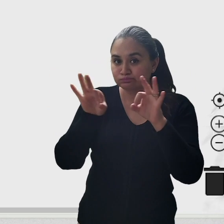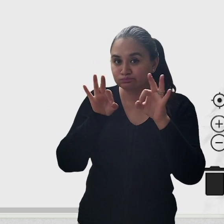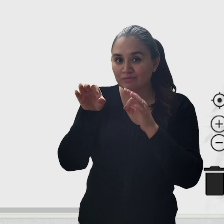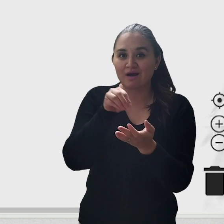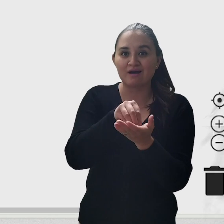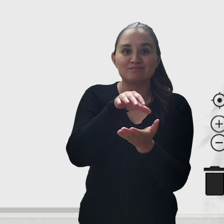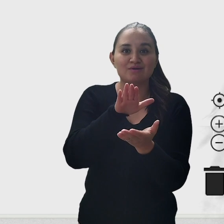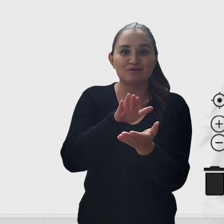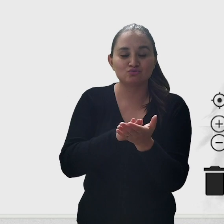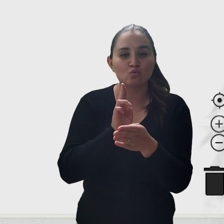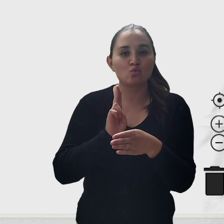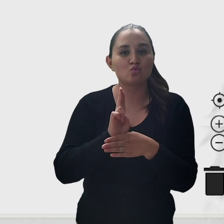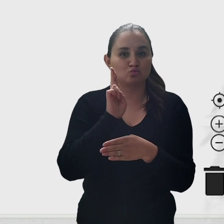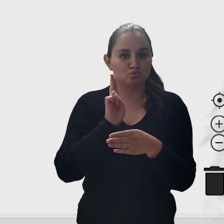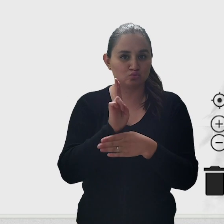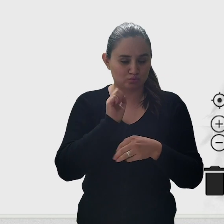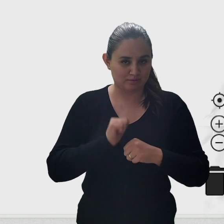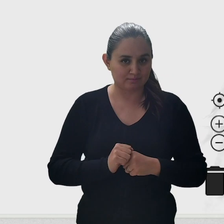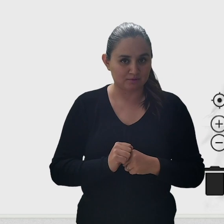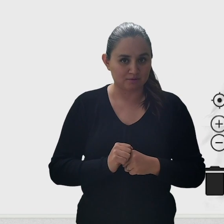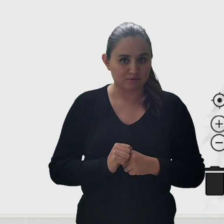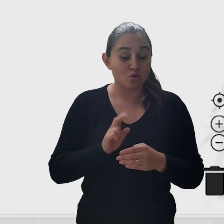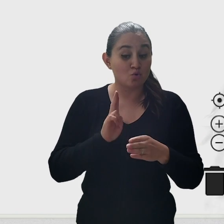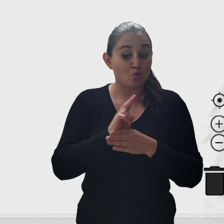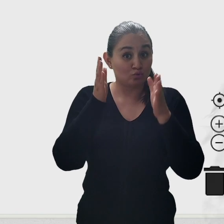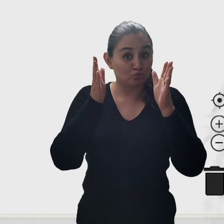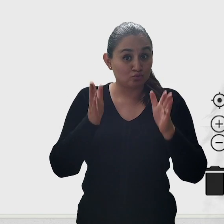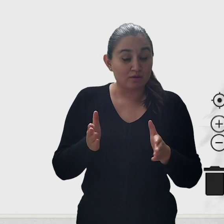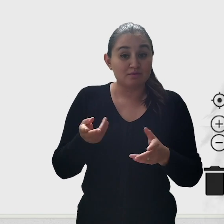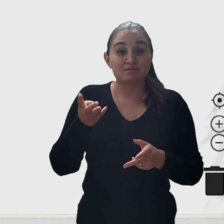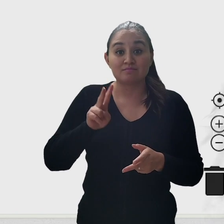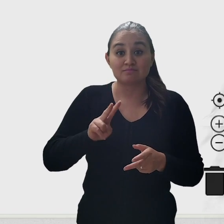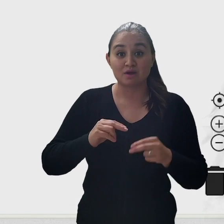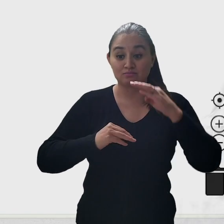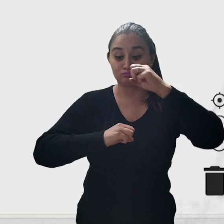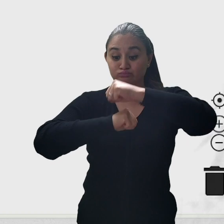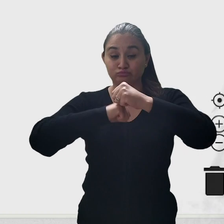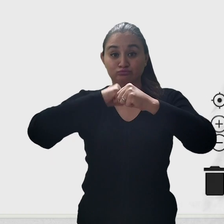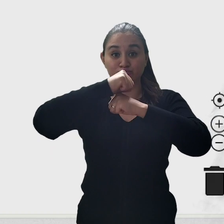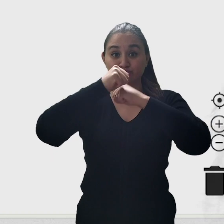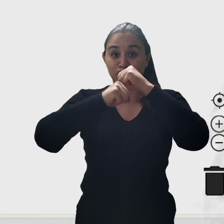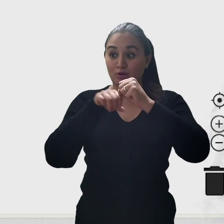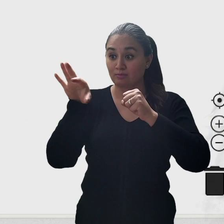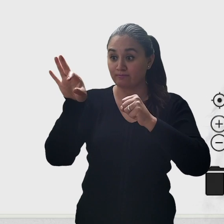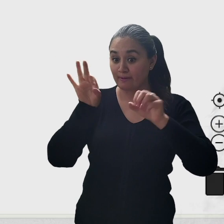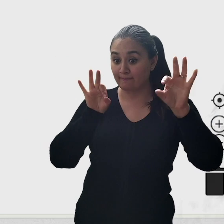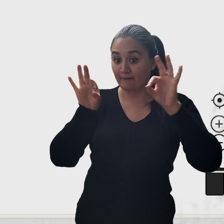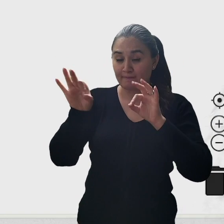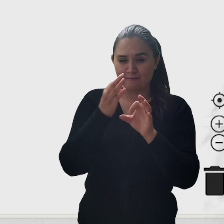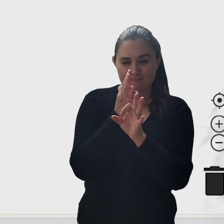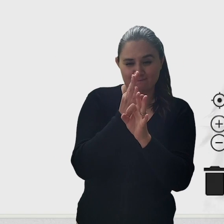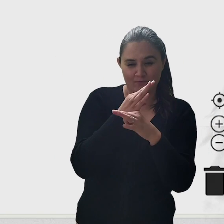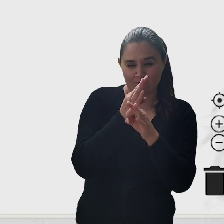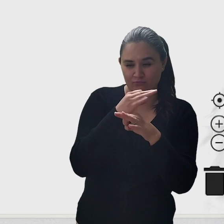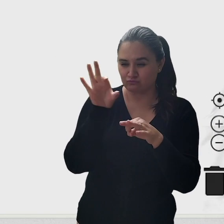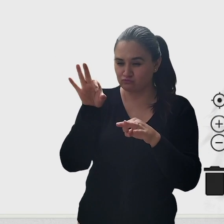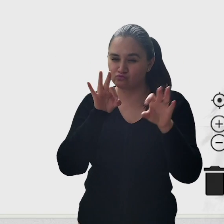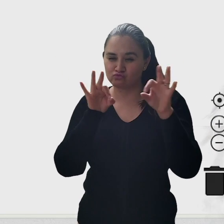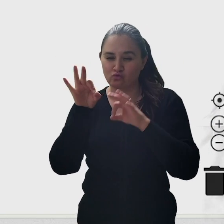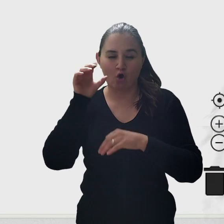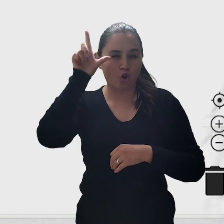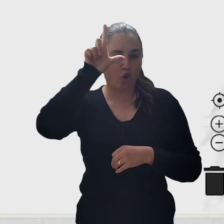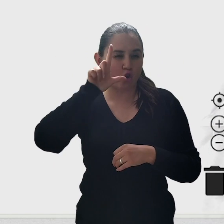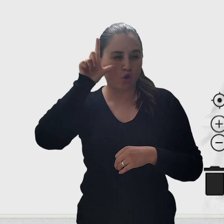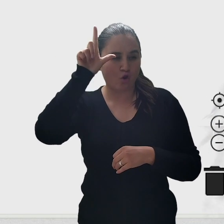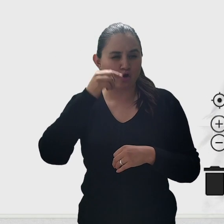los bloques que la herramienta me ofrece para comenzar a construir la lógica de mis programas. En